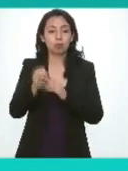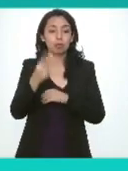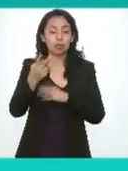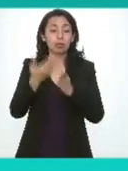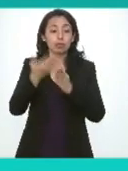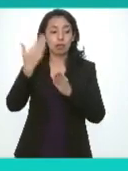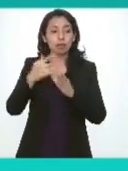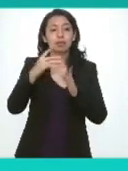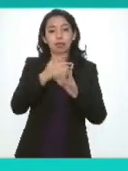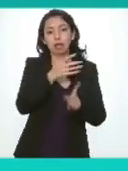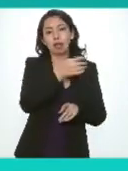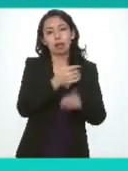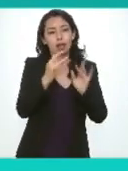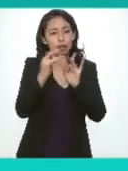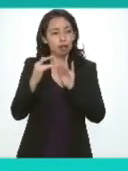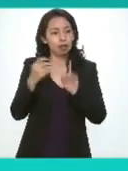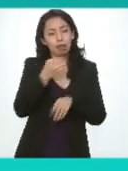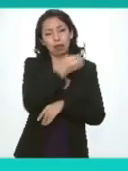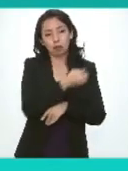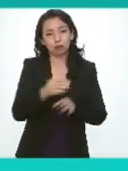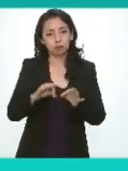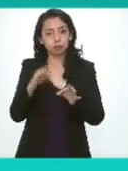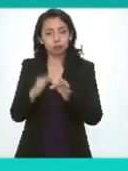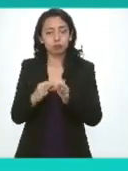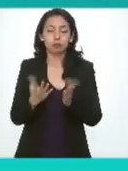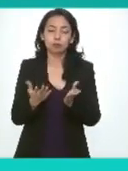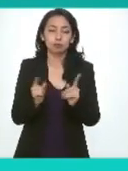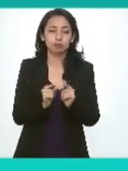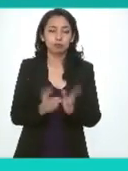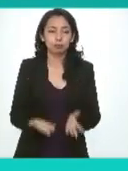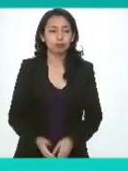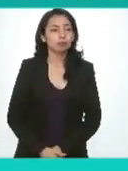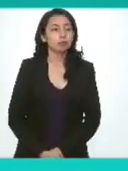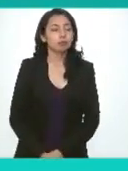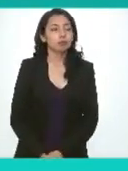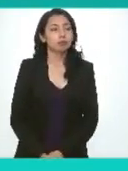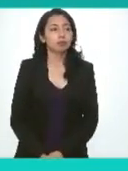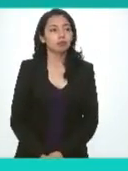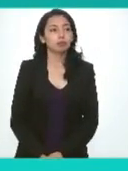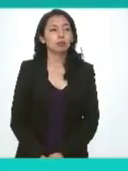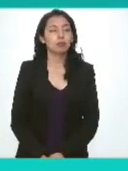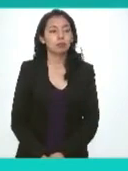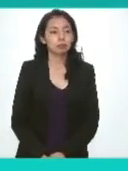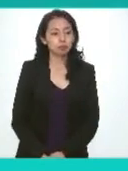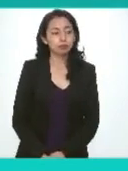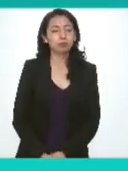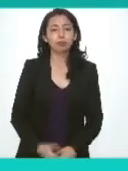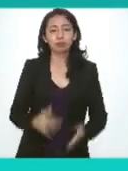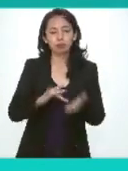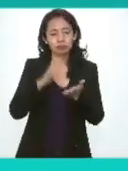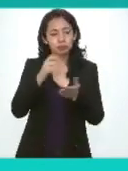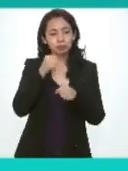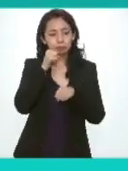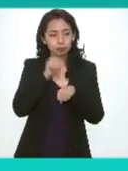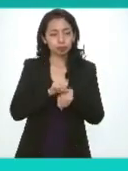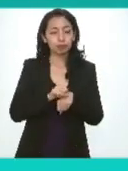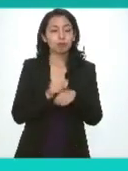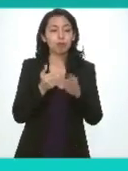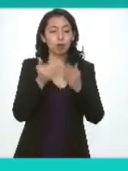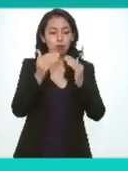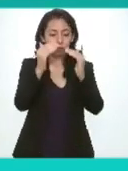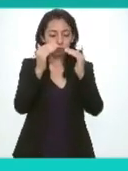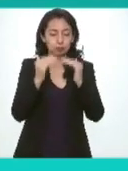sesión extraordinaria de este consejo nacional del sistema nacional de transparencia es cuanto presidente gracias secretario para continuar el